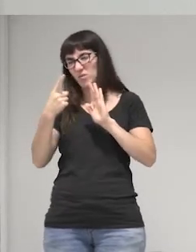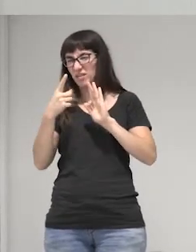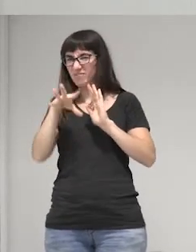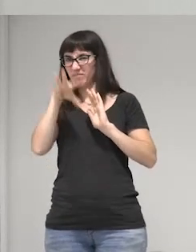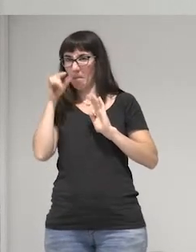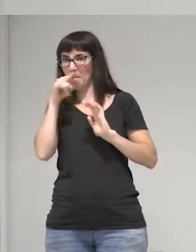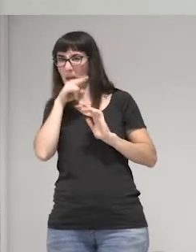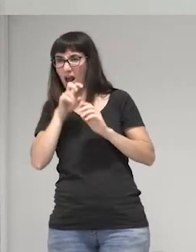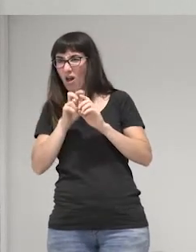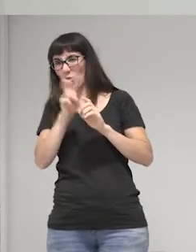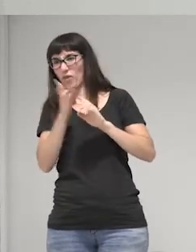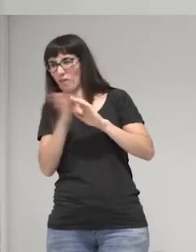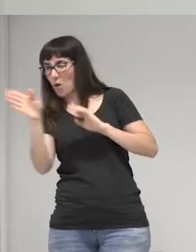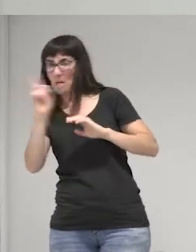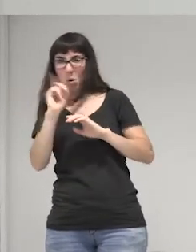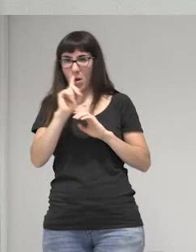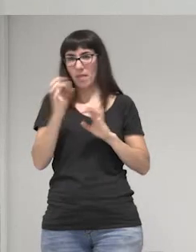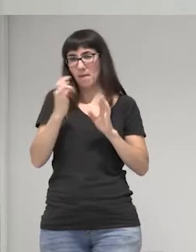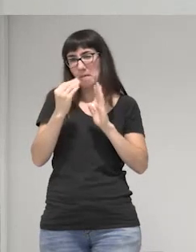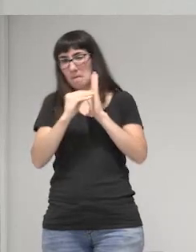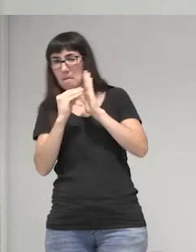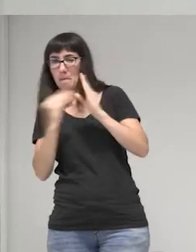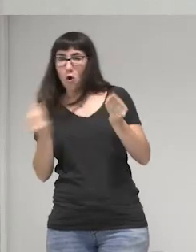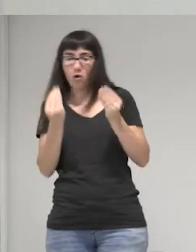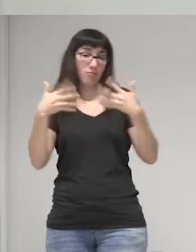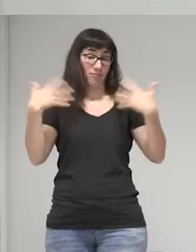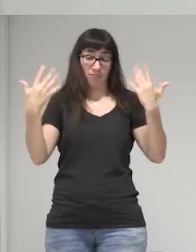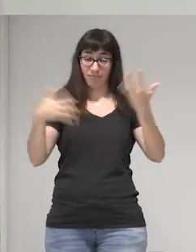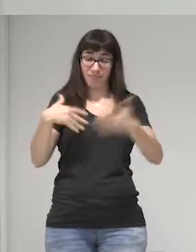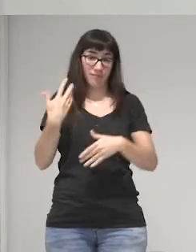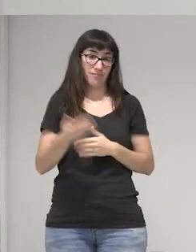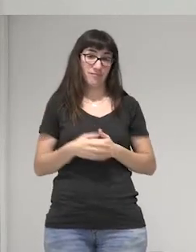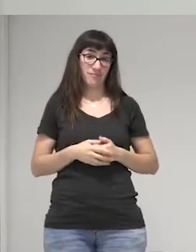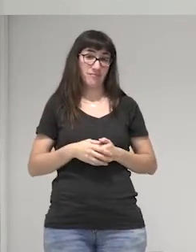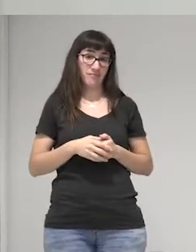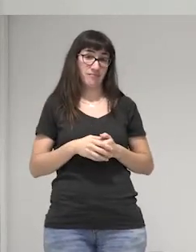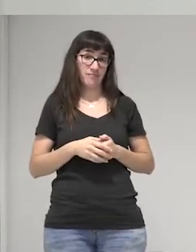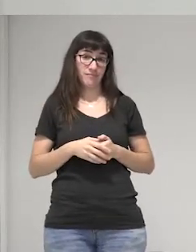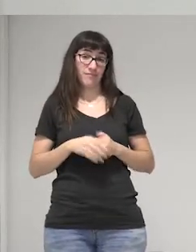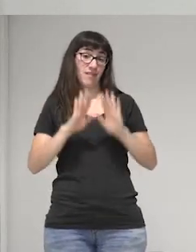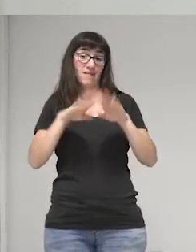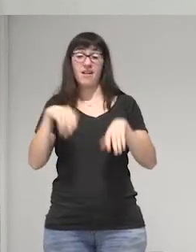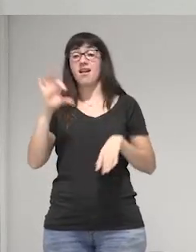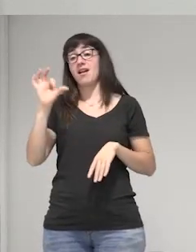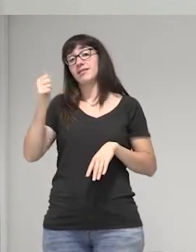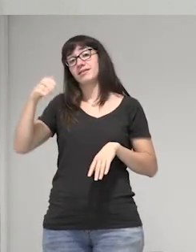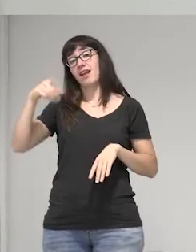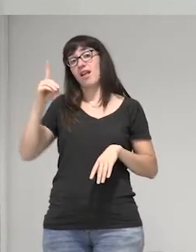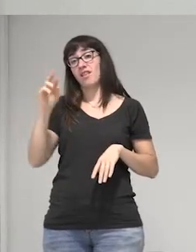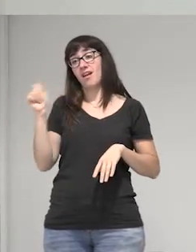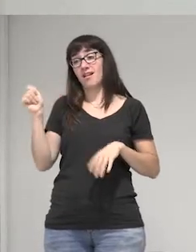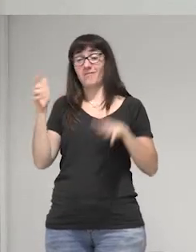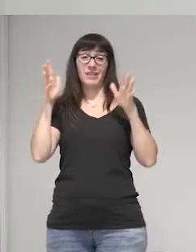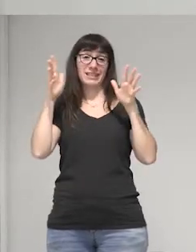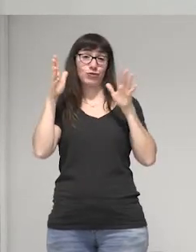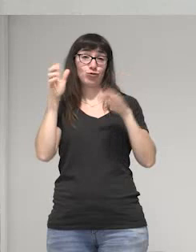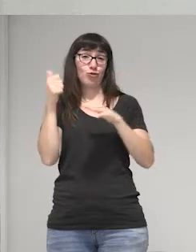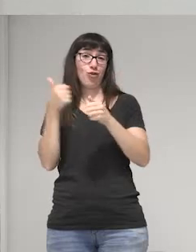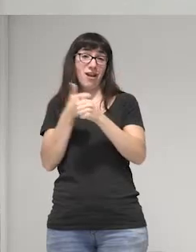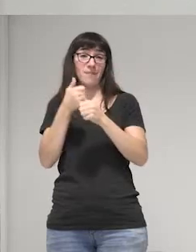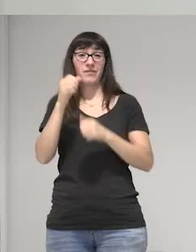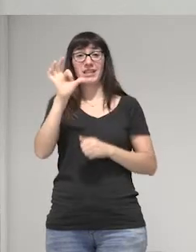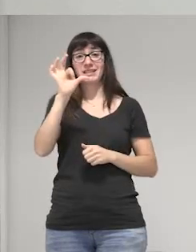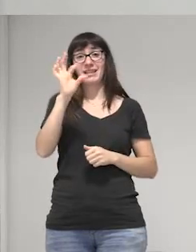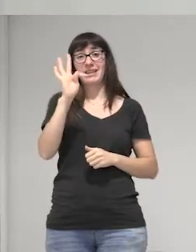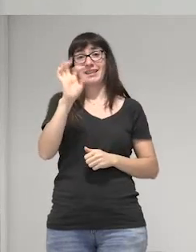darle eso y bueno al fin la asesora de Sandra Stephanie Rodríguez la licenciada